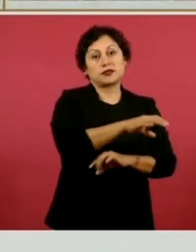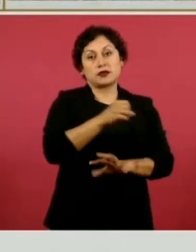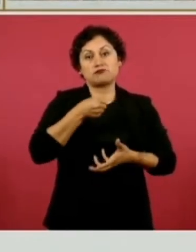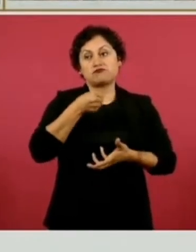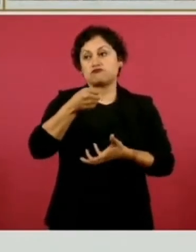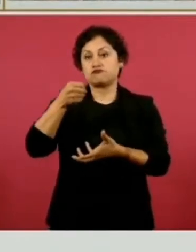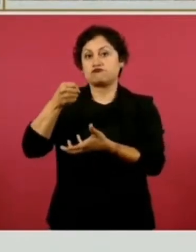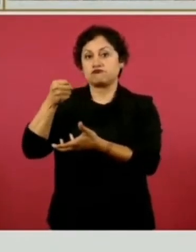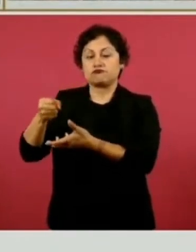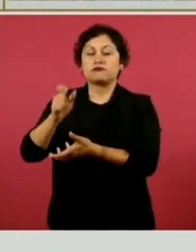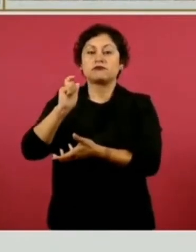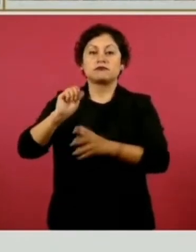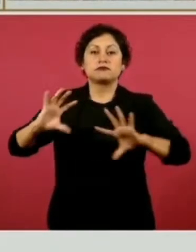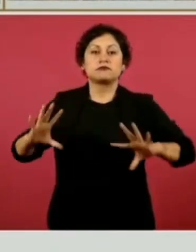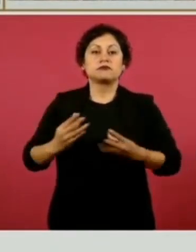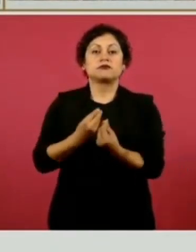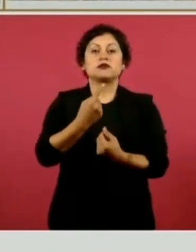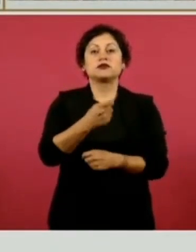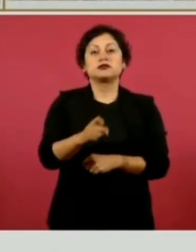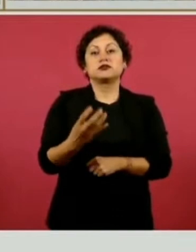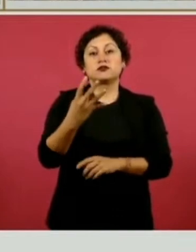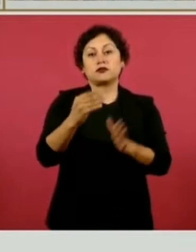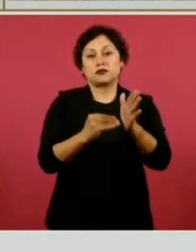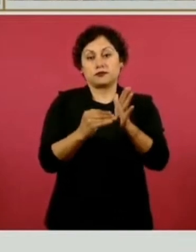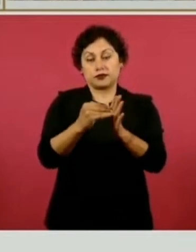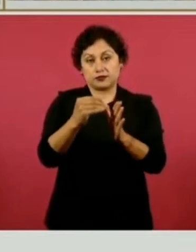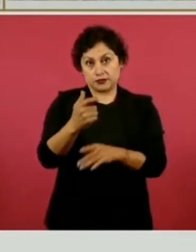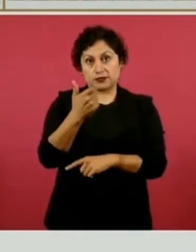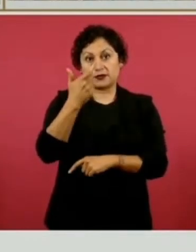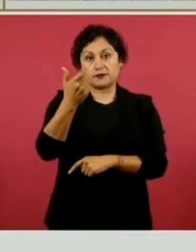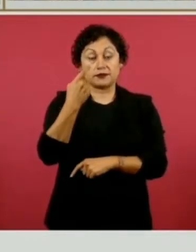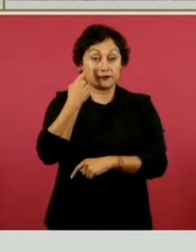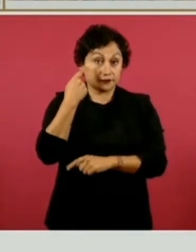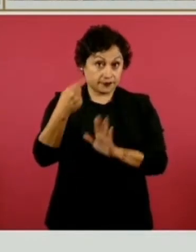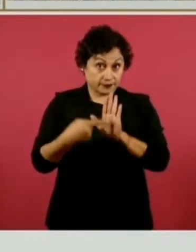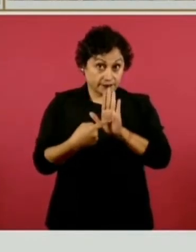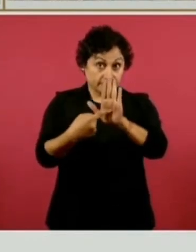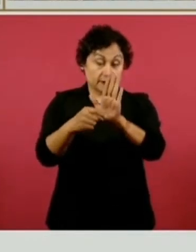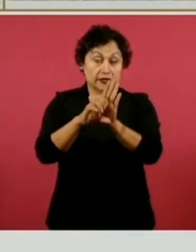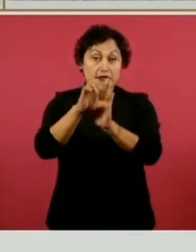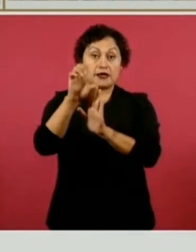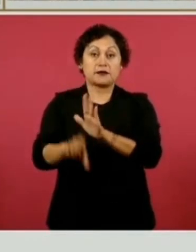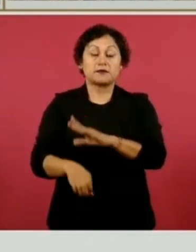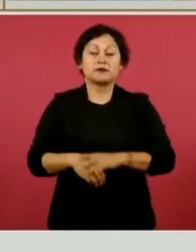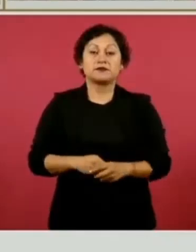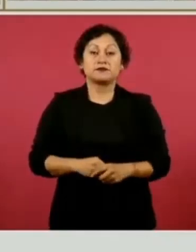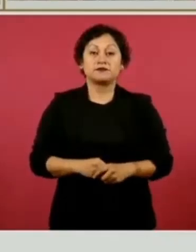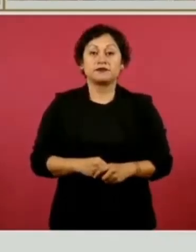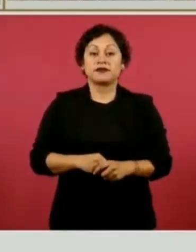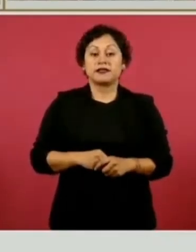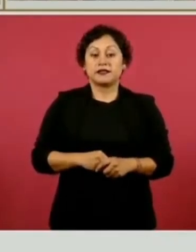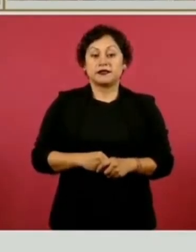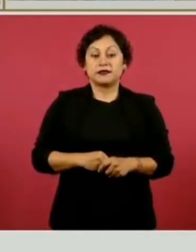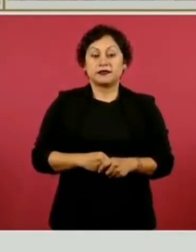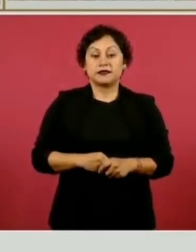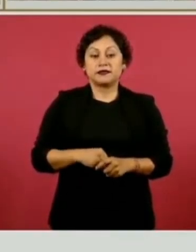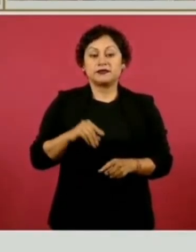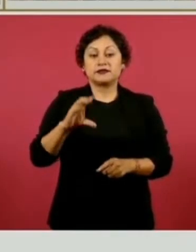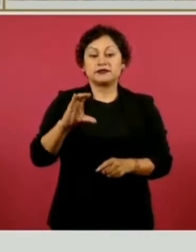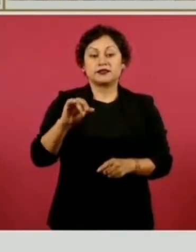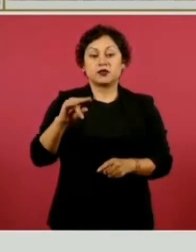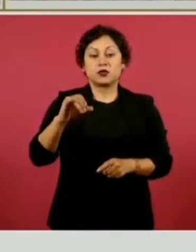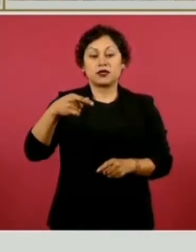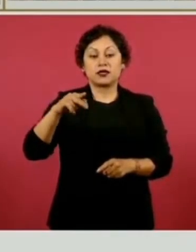por 104 millones de pesos. Traemos aquí este caso de Sinoquipe, Sinoquipe